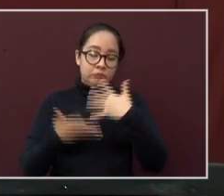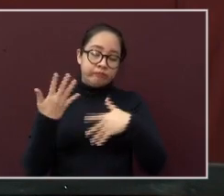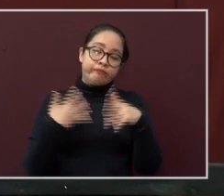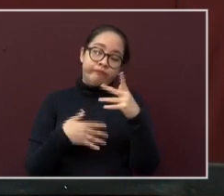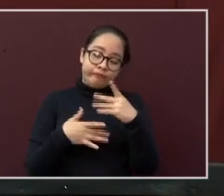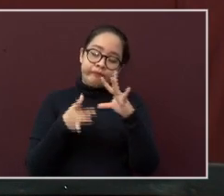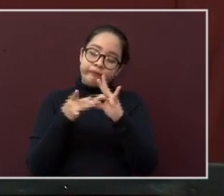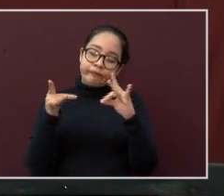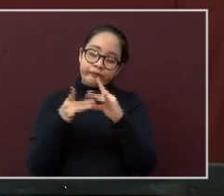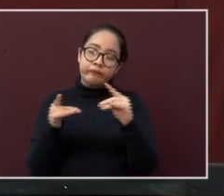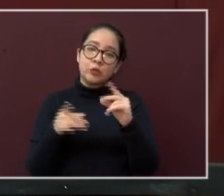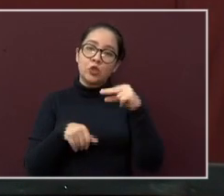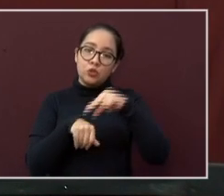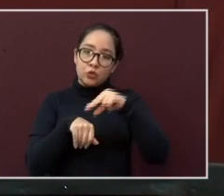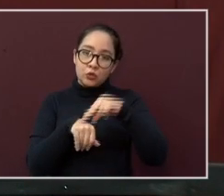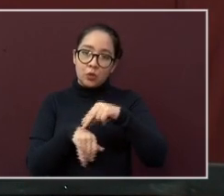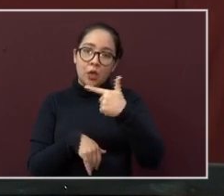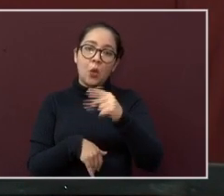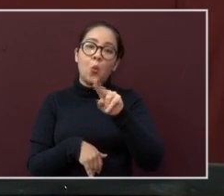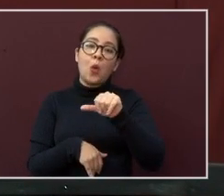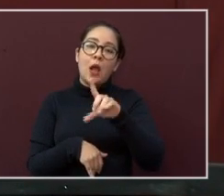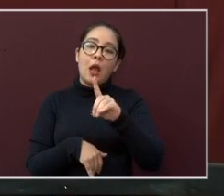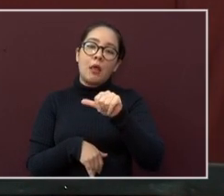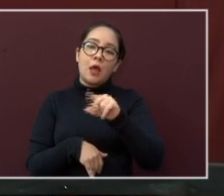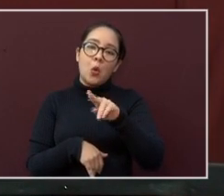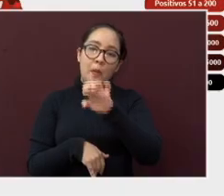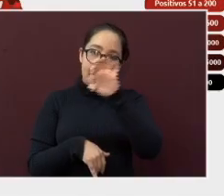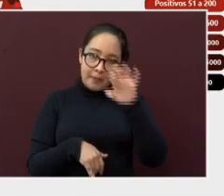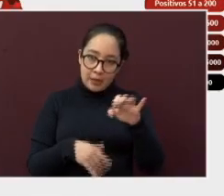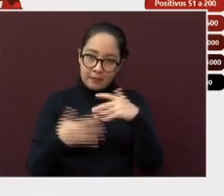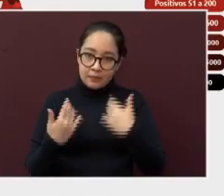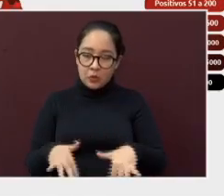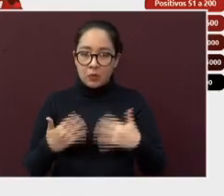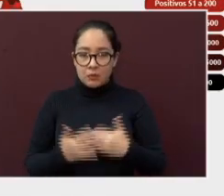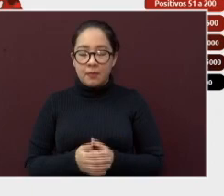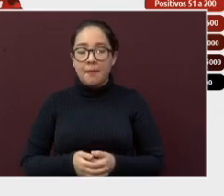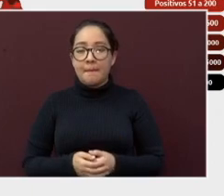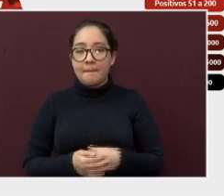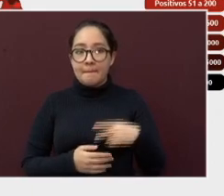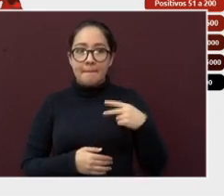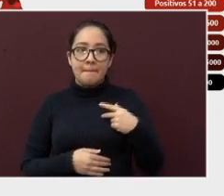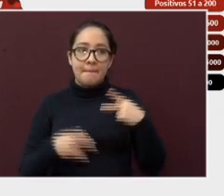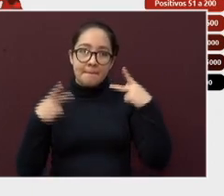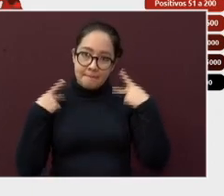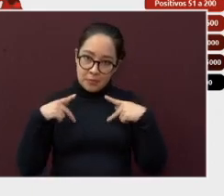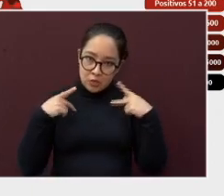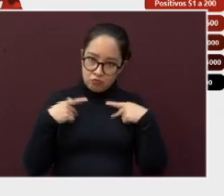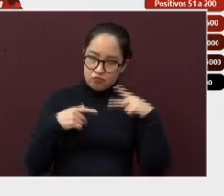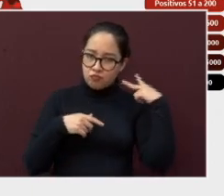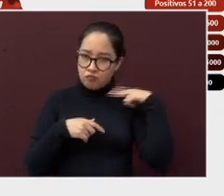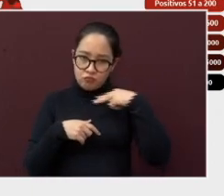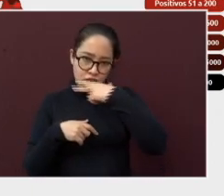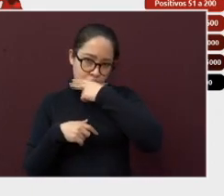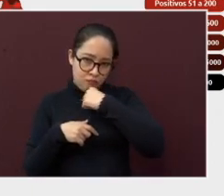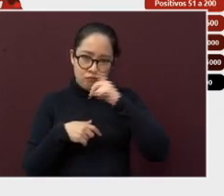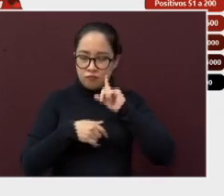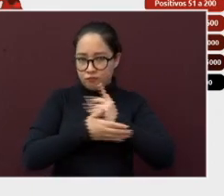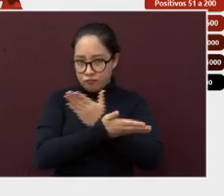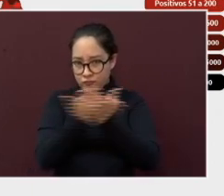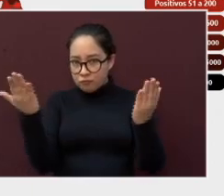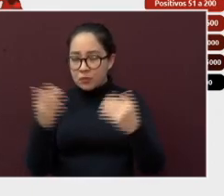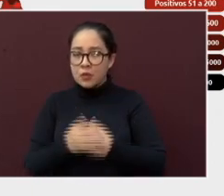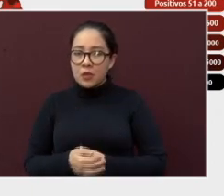Ciudadanos y ciudadanas, el día de hoy les recuerdo que entró en vigor el